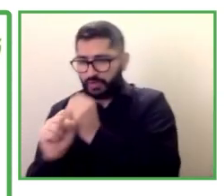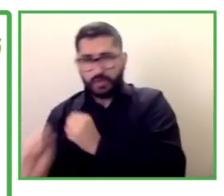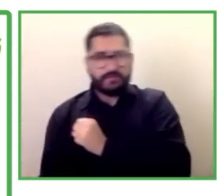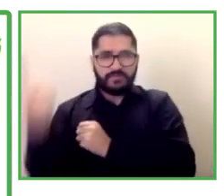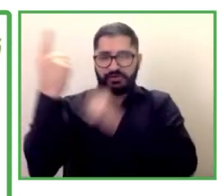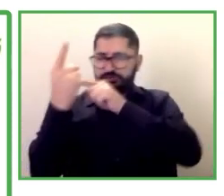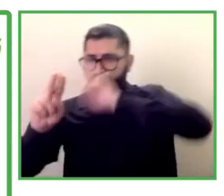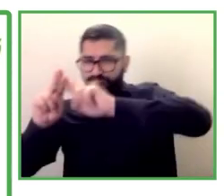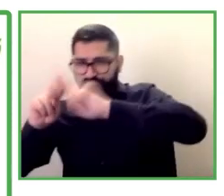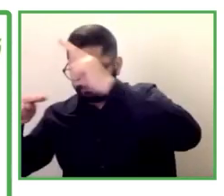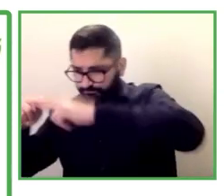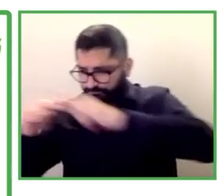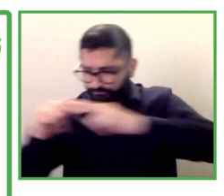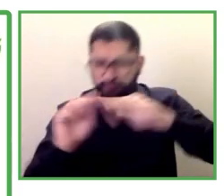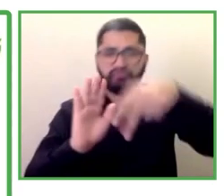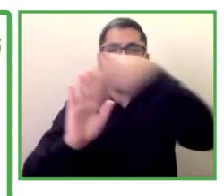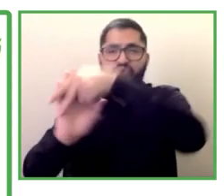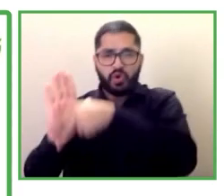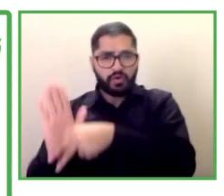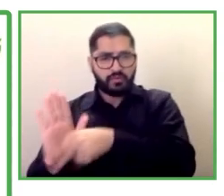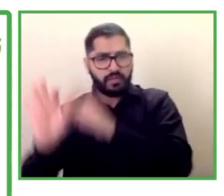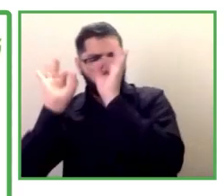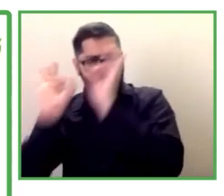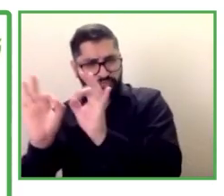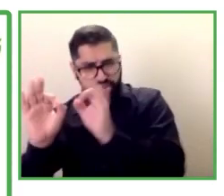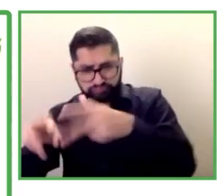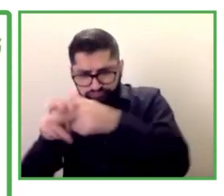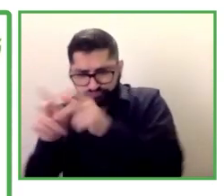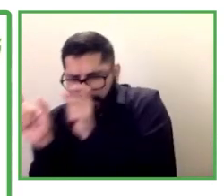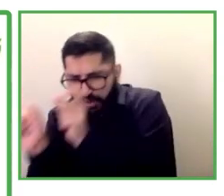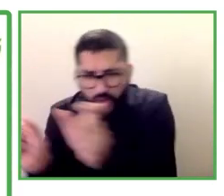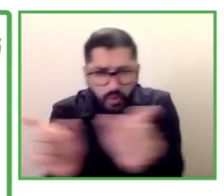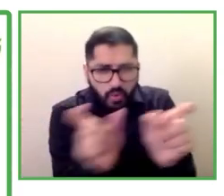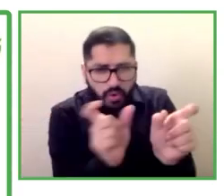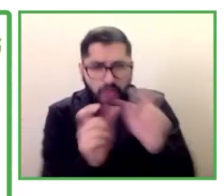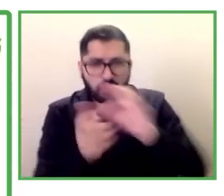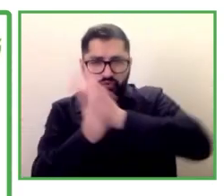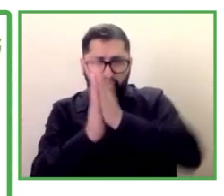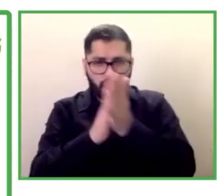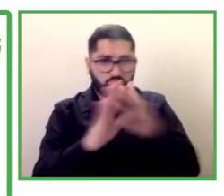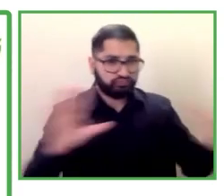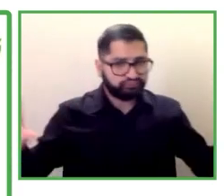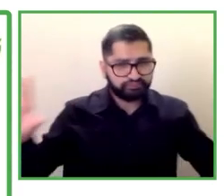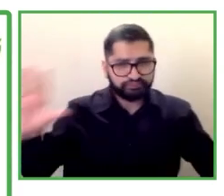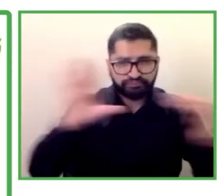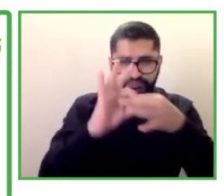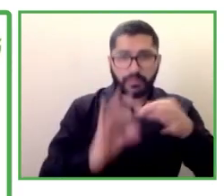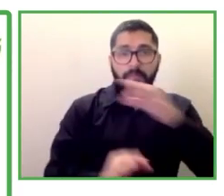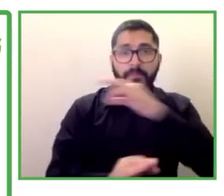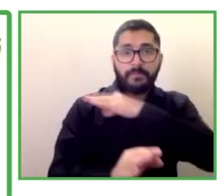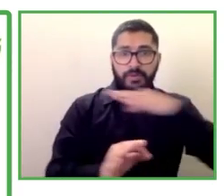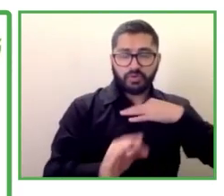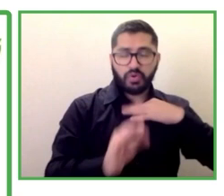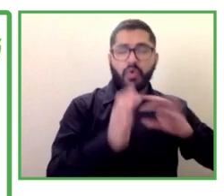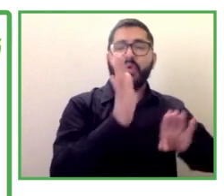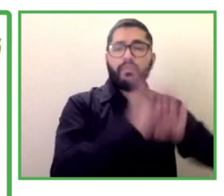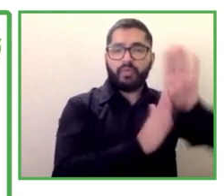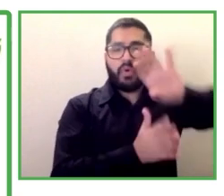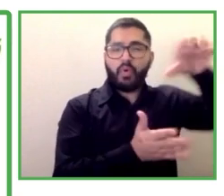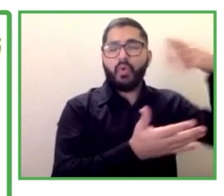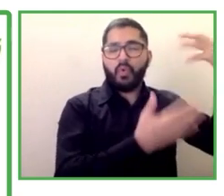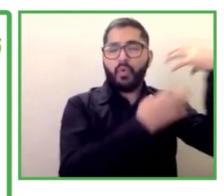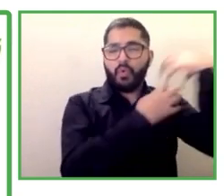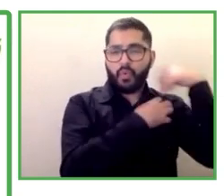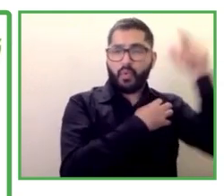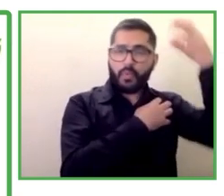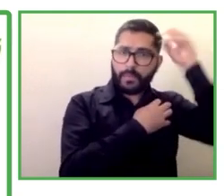esta materia en coordinación con el ministerio de hacienda que es el competente esta política se basa en la inclusión de